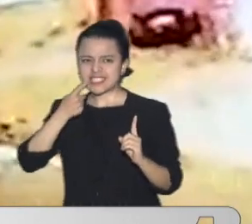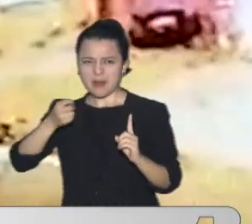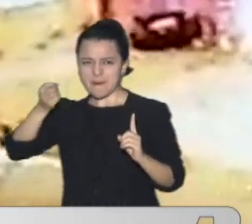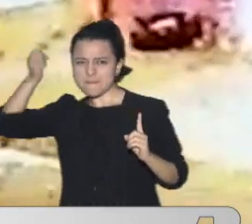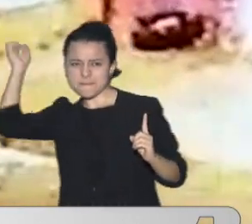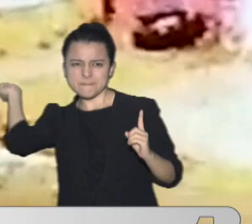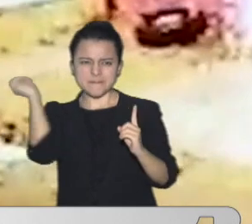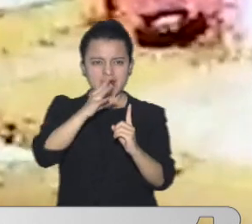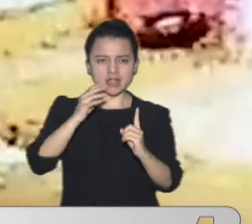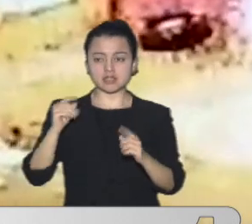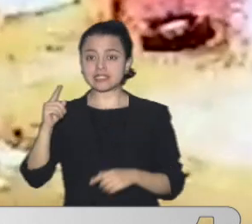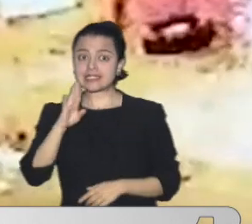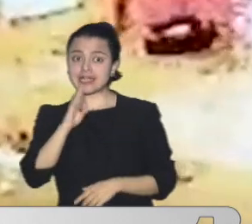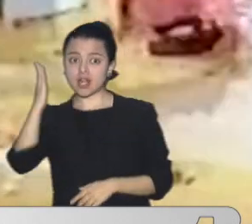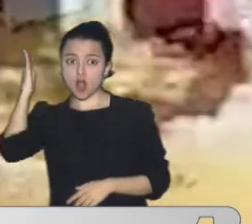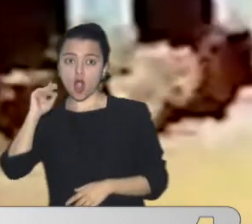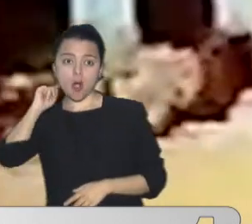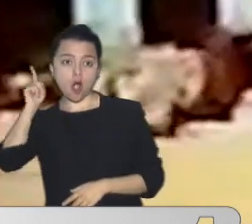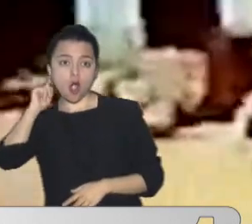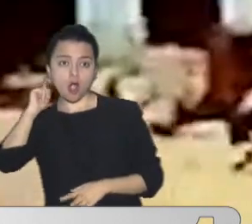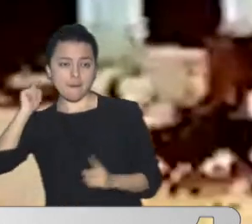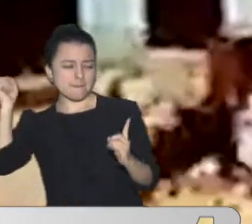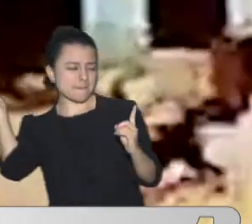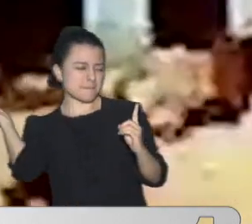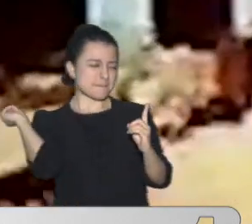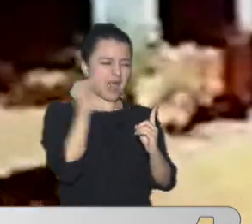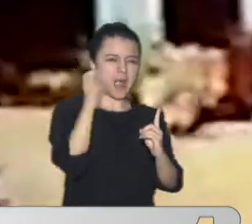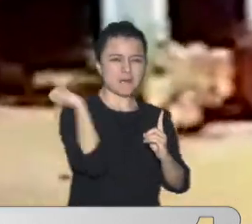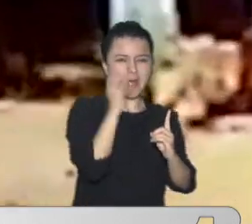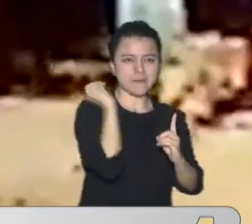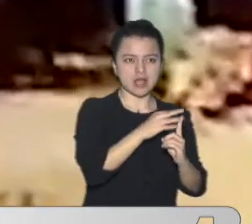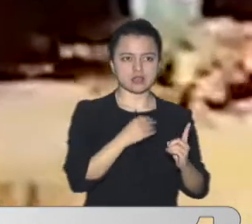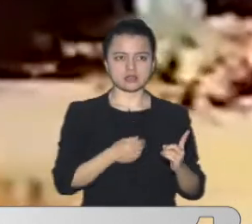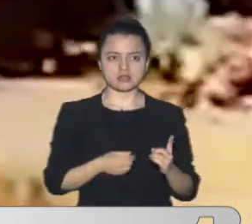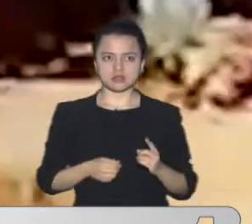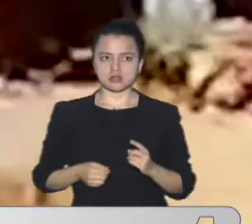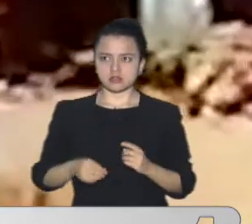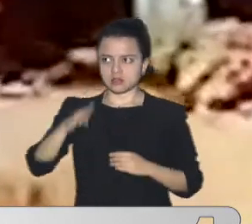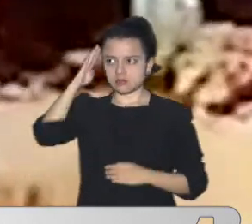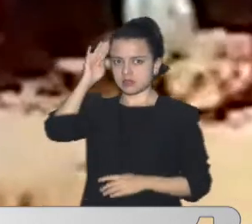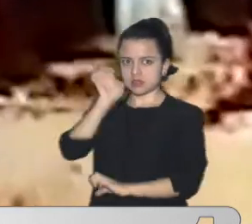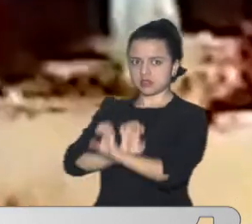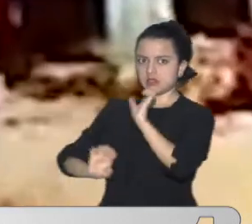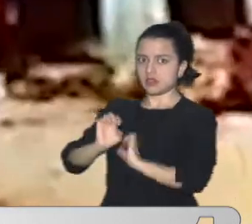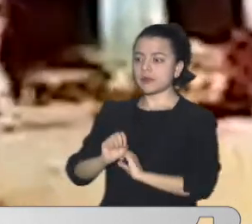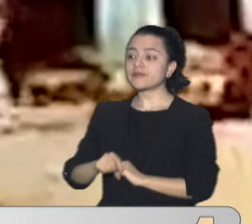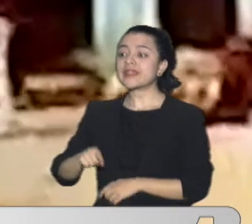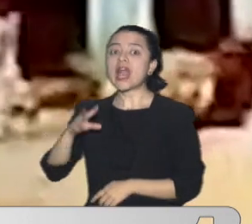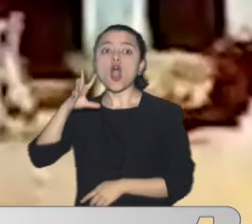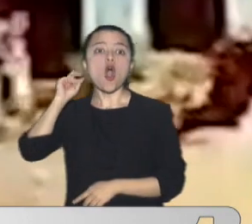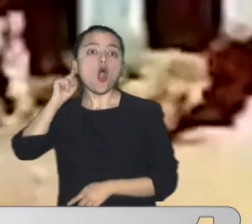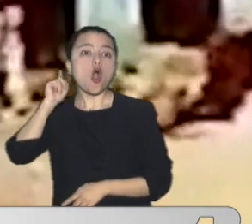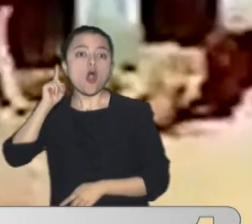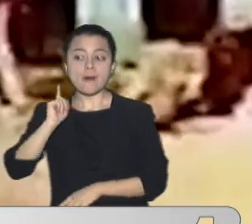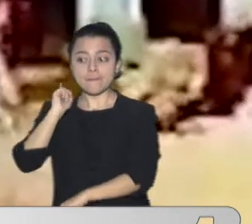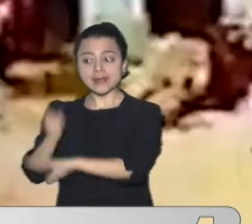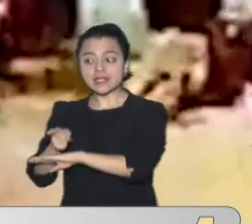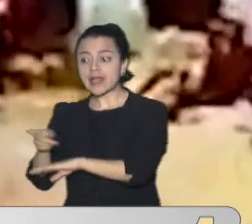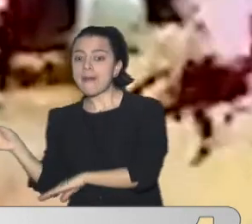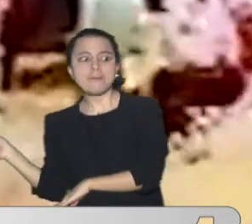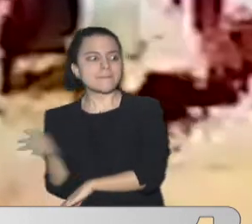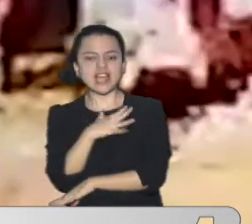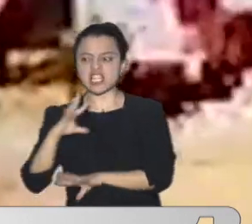Piedras Y también Simultáneamente Son atacados Por los perros Pitbull